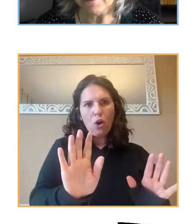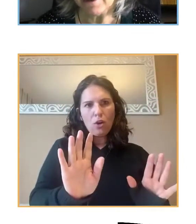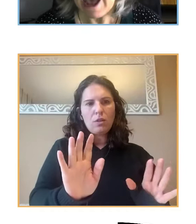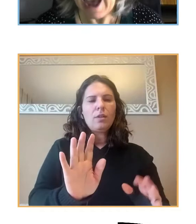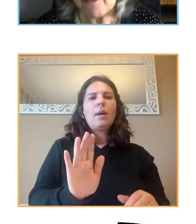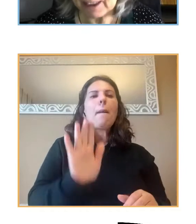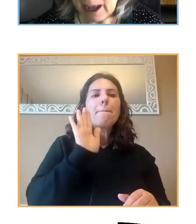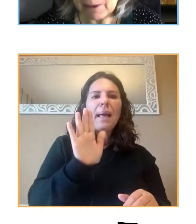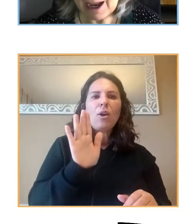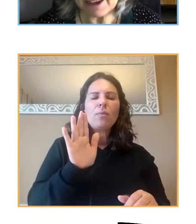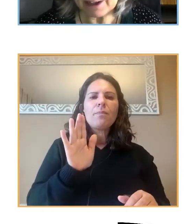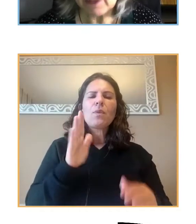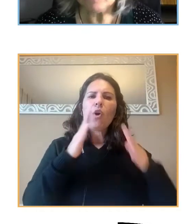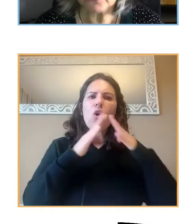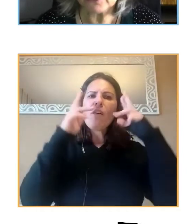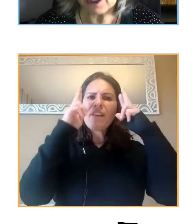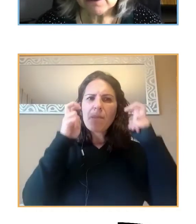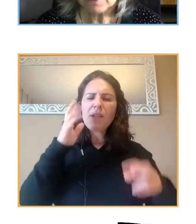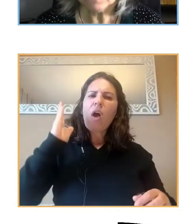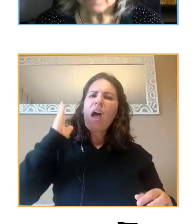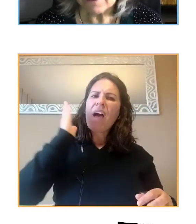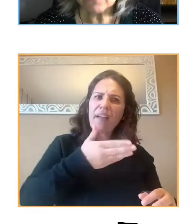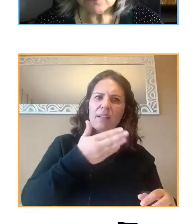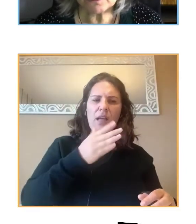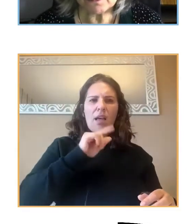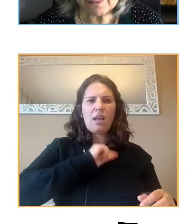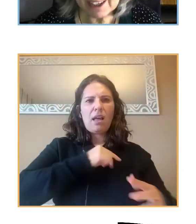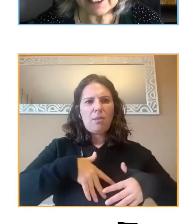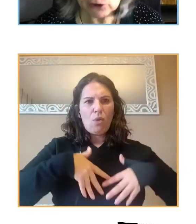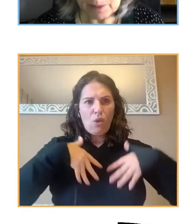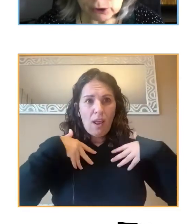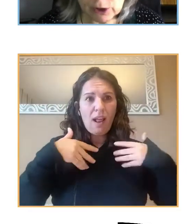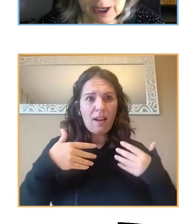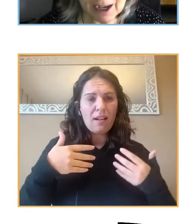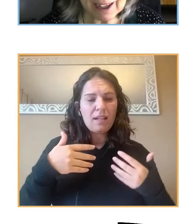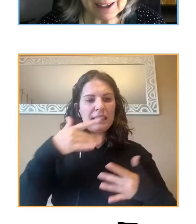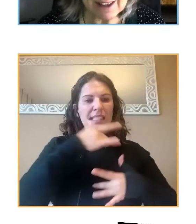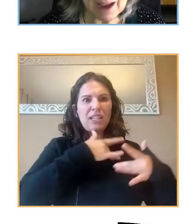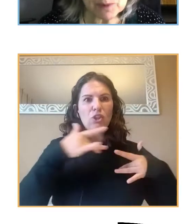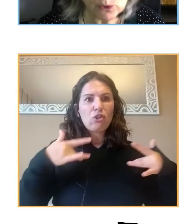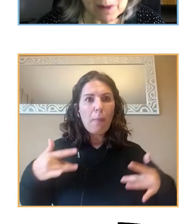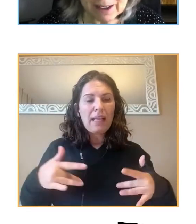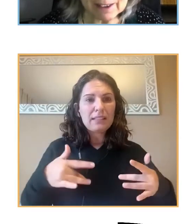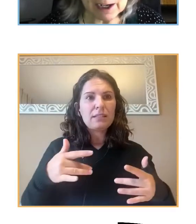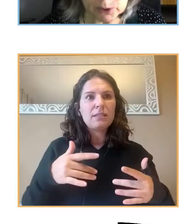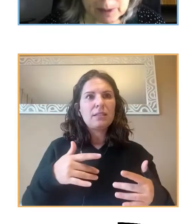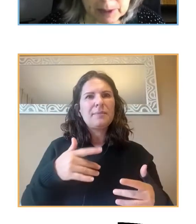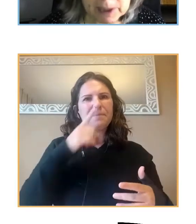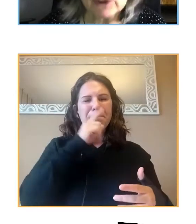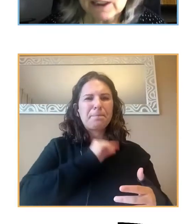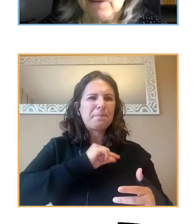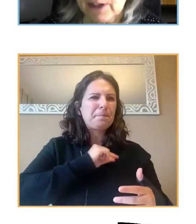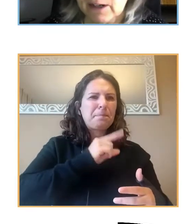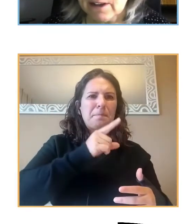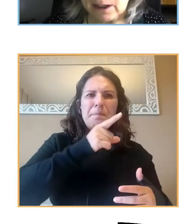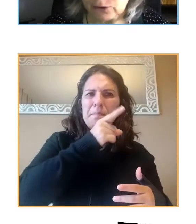afectaba a nivel emocional, teniendo sintomatología que les da un malestar y probablemente